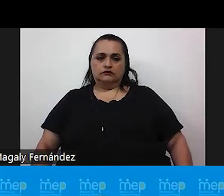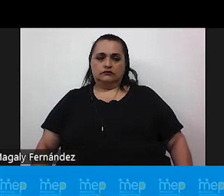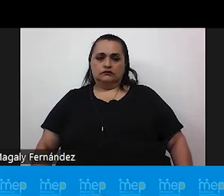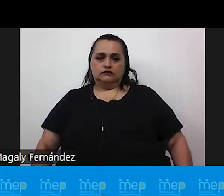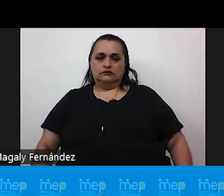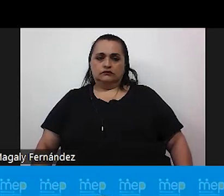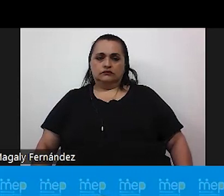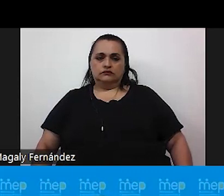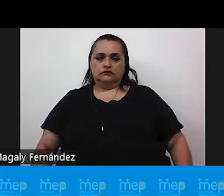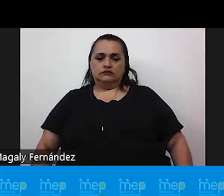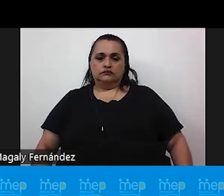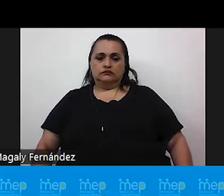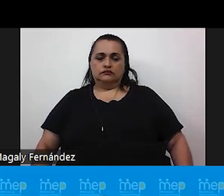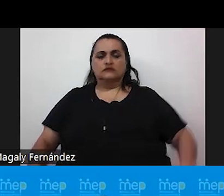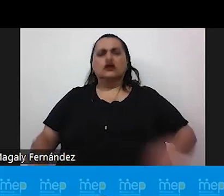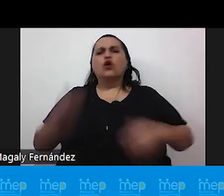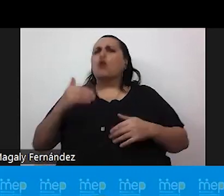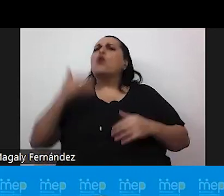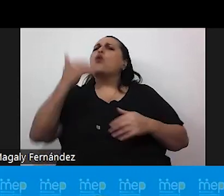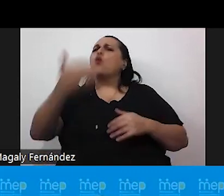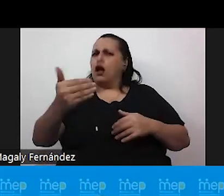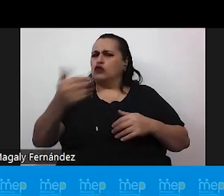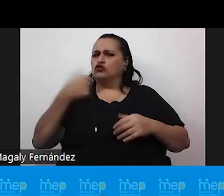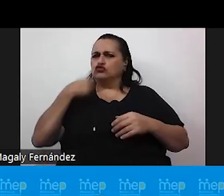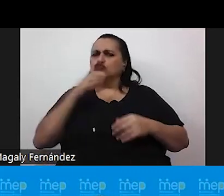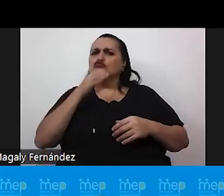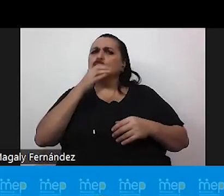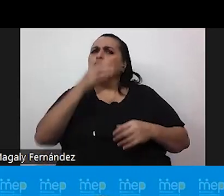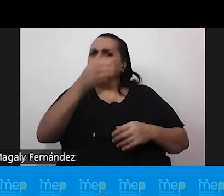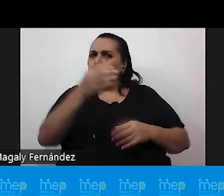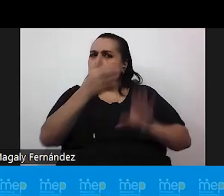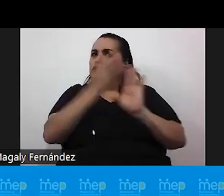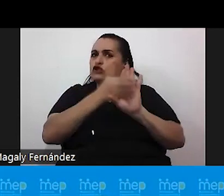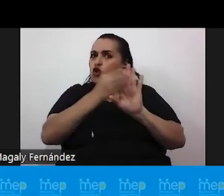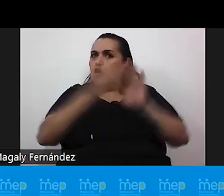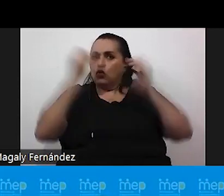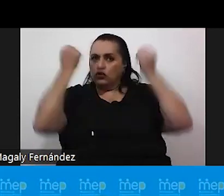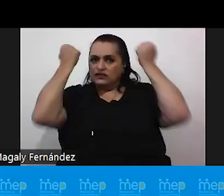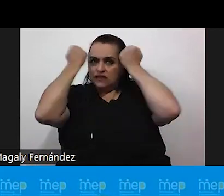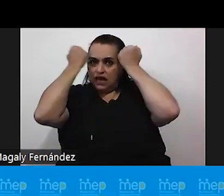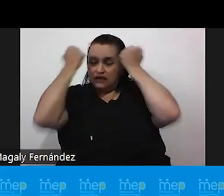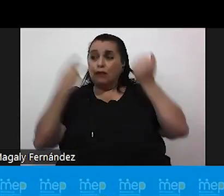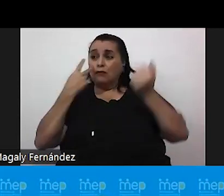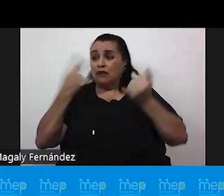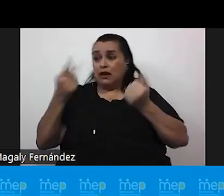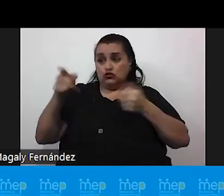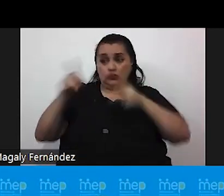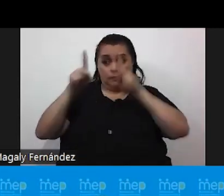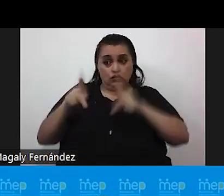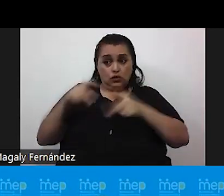cuando podemos hacer una referencia a psicología psiquiatría cuando vemos a esta persona estudiante